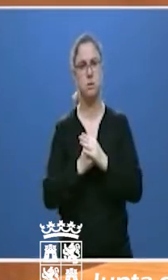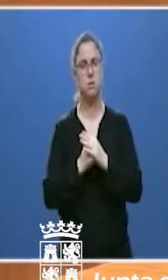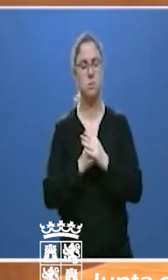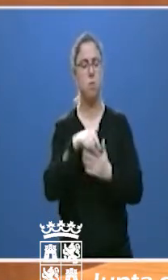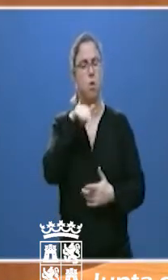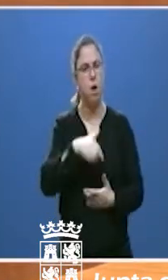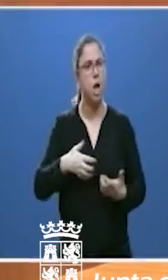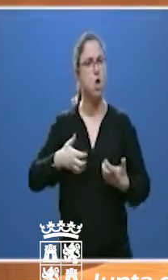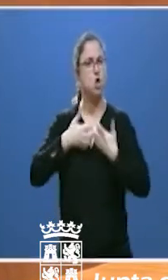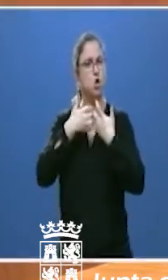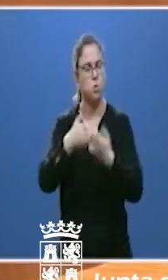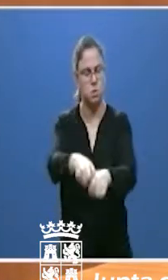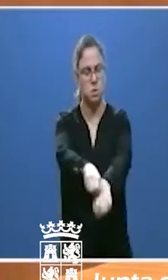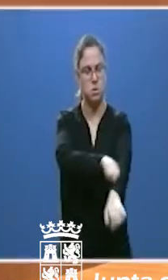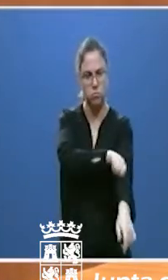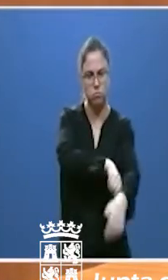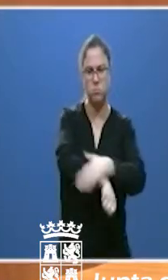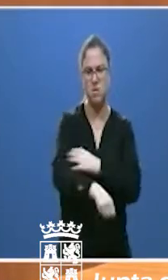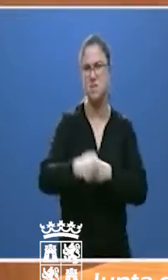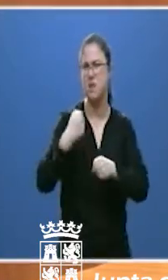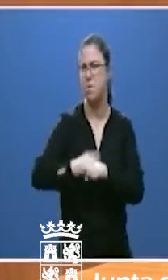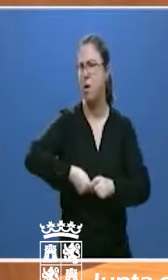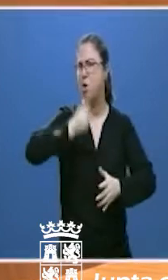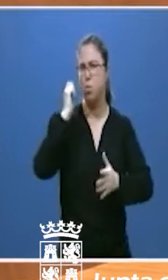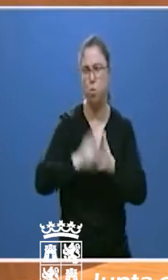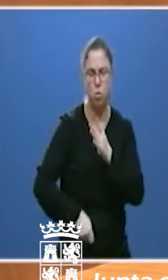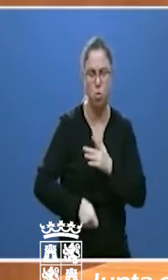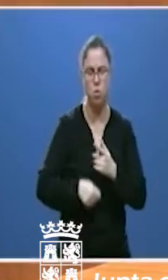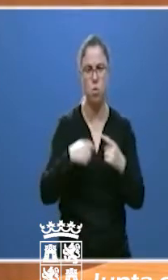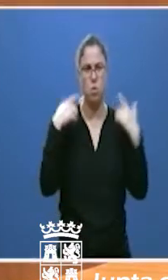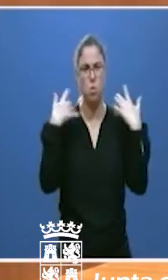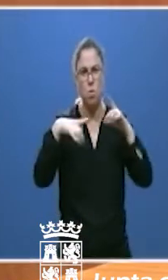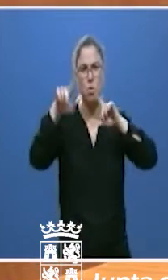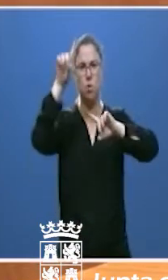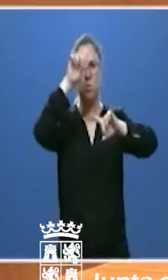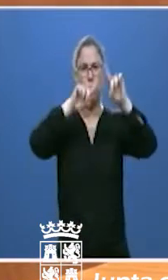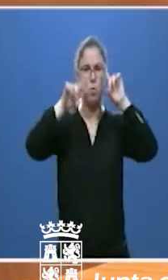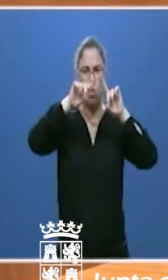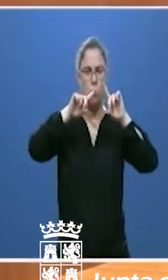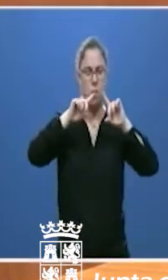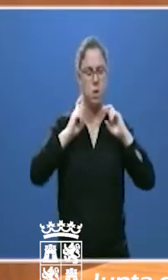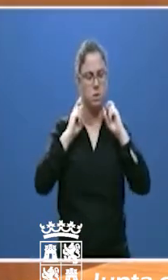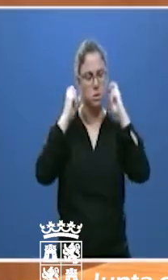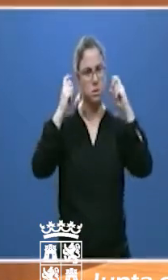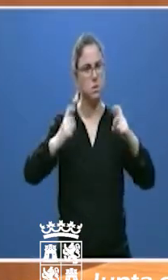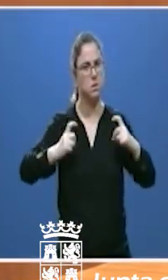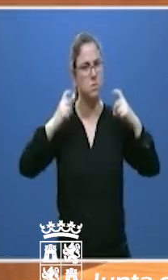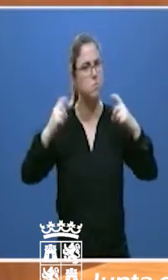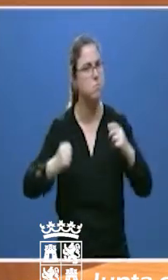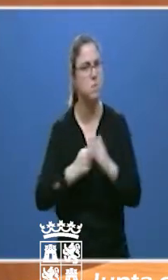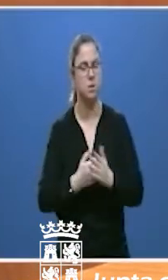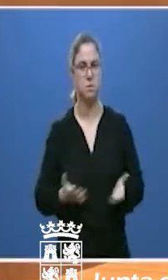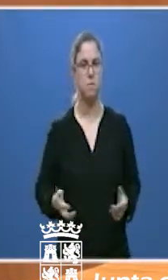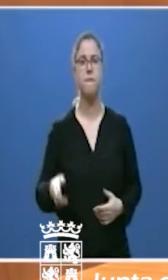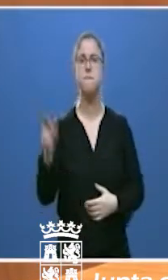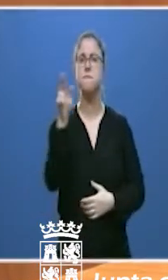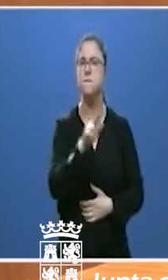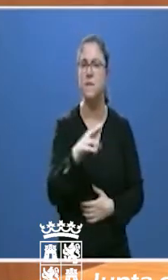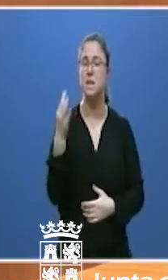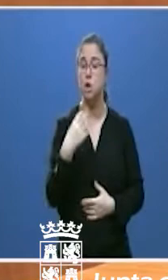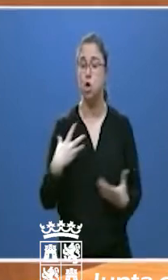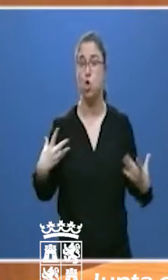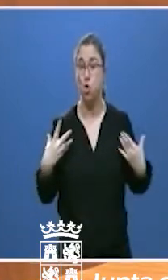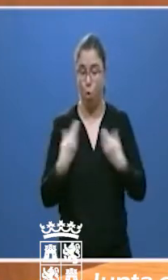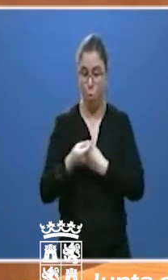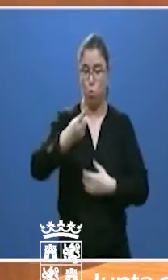nos estamos dejando todos la piel, el sueño y también el alma. Reitero una vez más que juntos